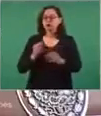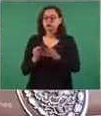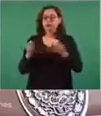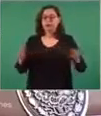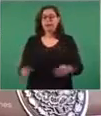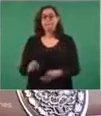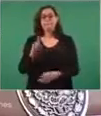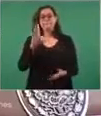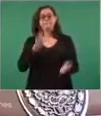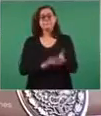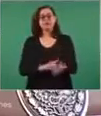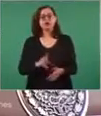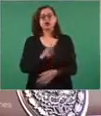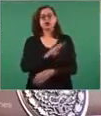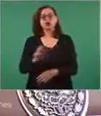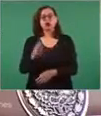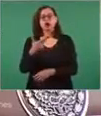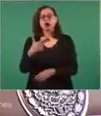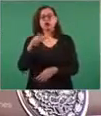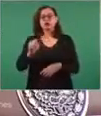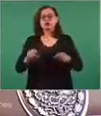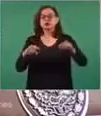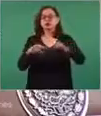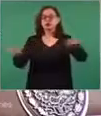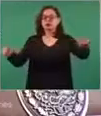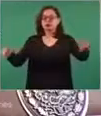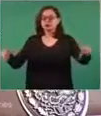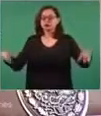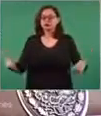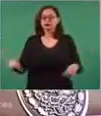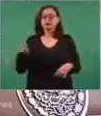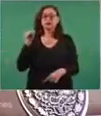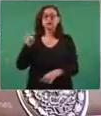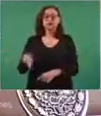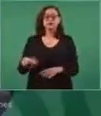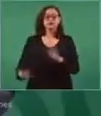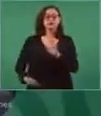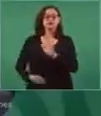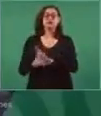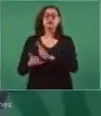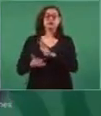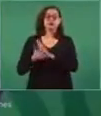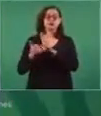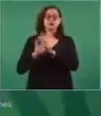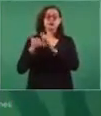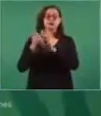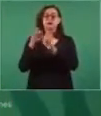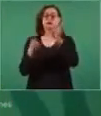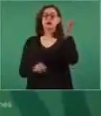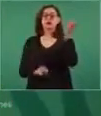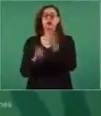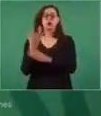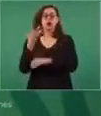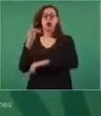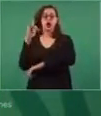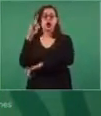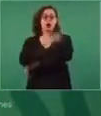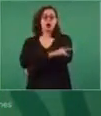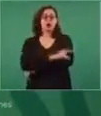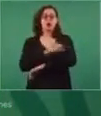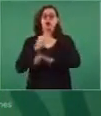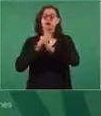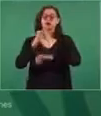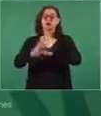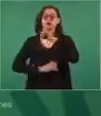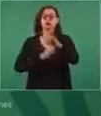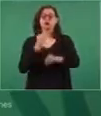hectáreas, en el que se va a construir el nuevo aeropuerto internacional